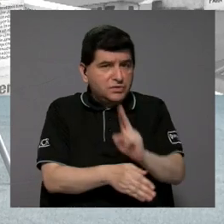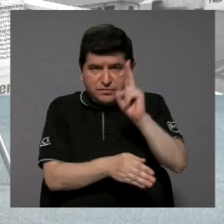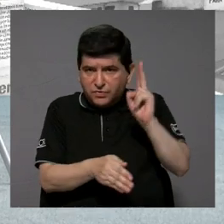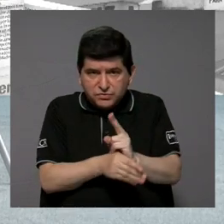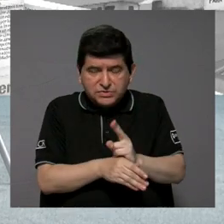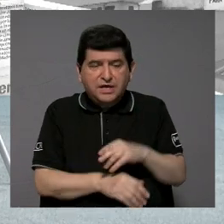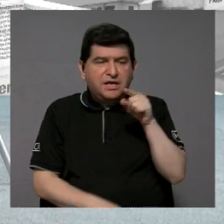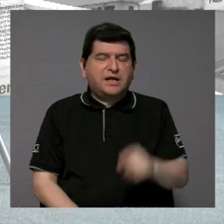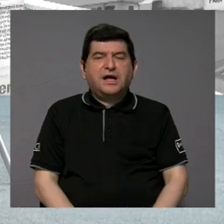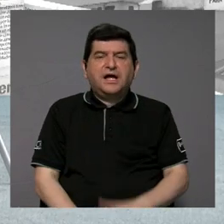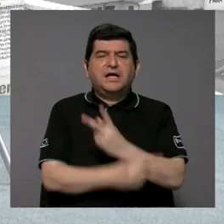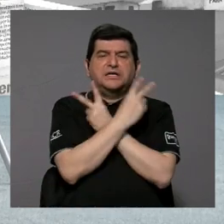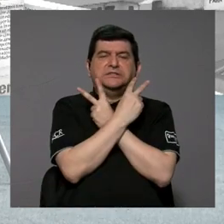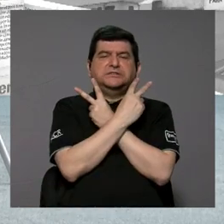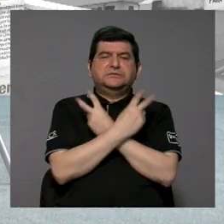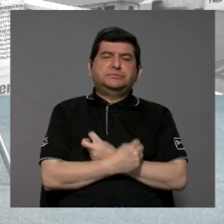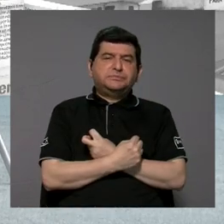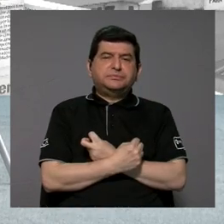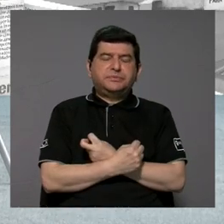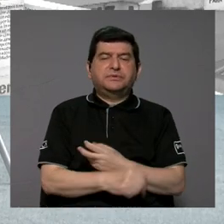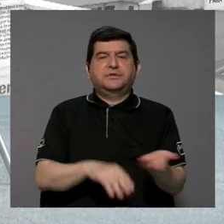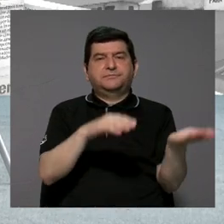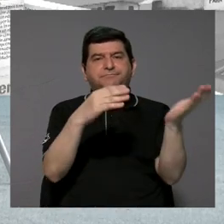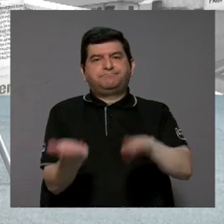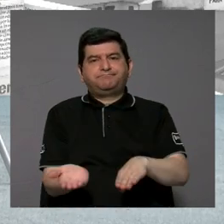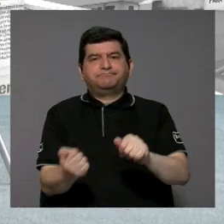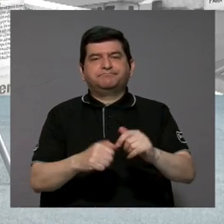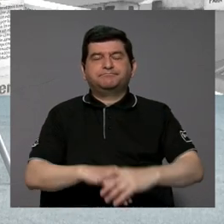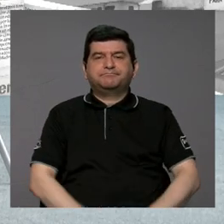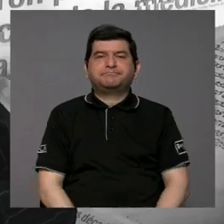sufren de intoxicaciones e incluso de muertes.